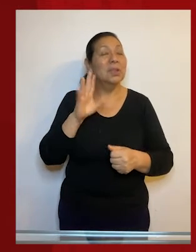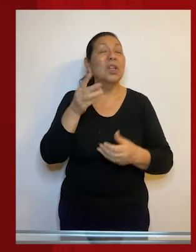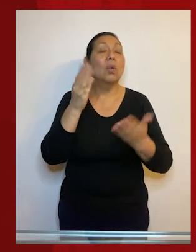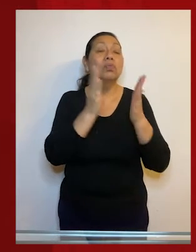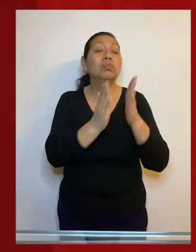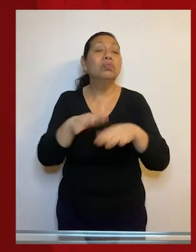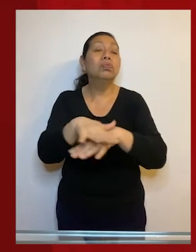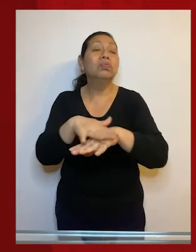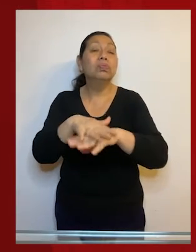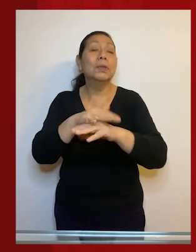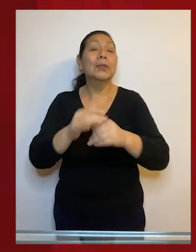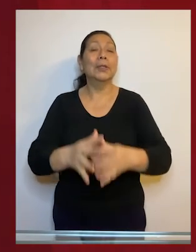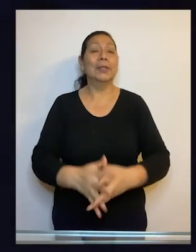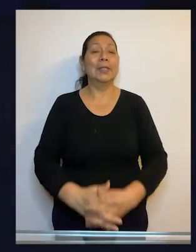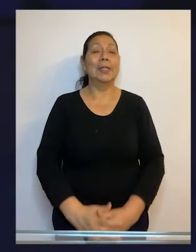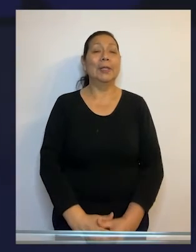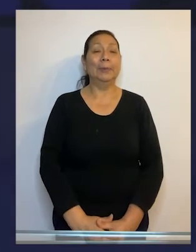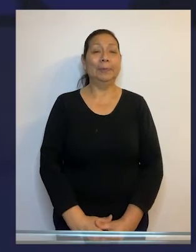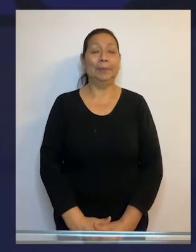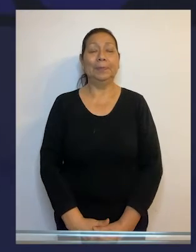respectivas coordinaciones.